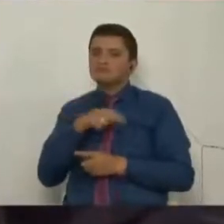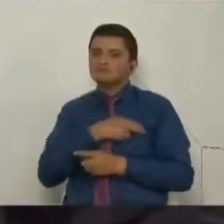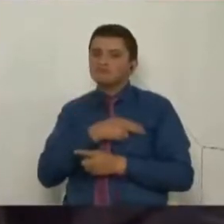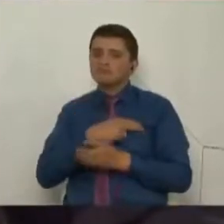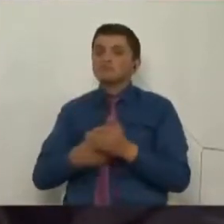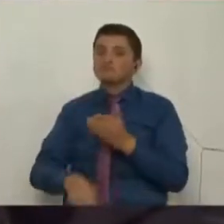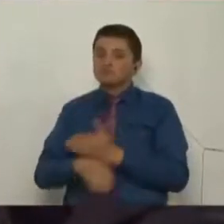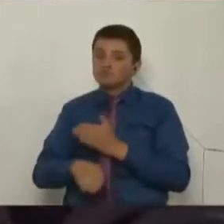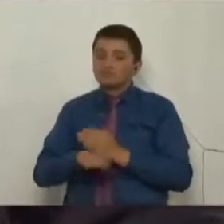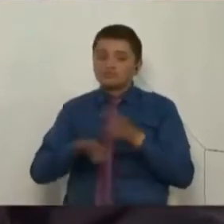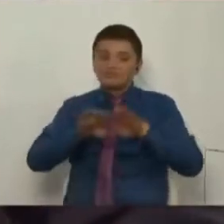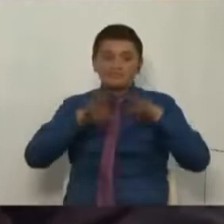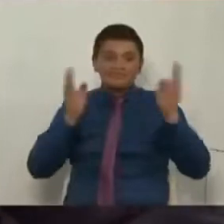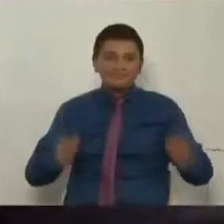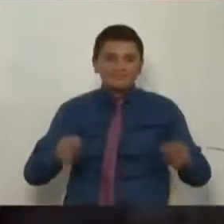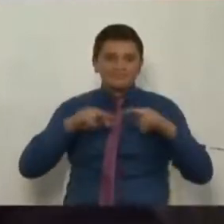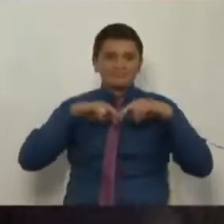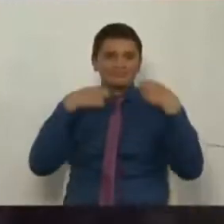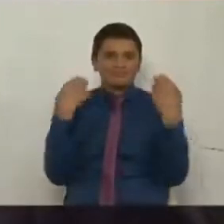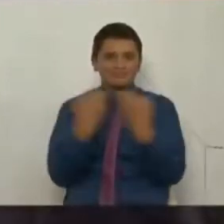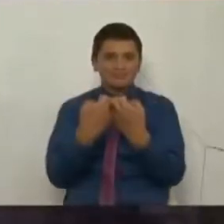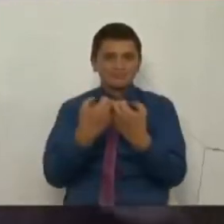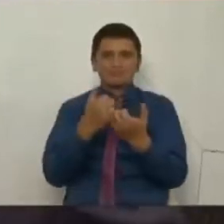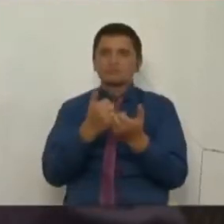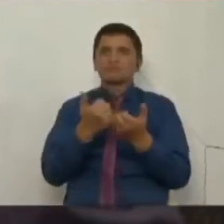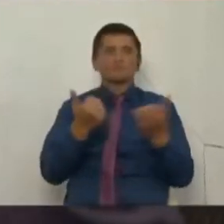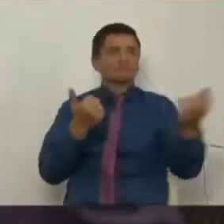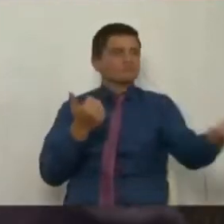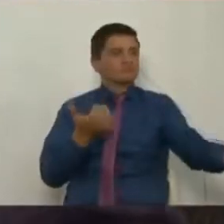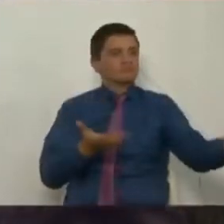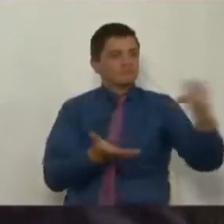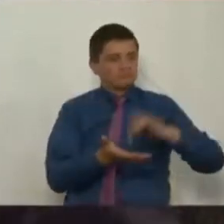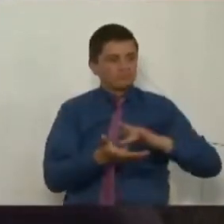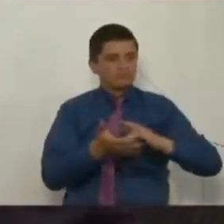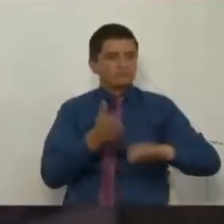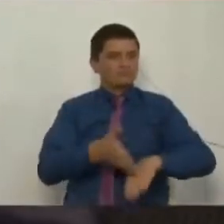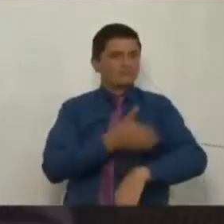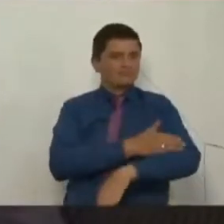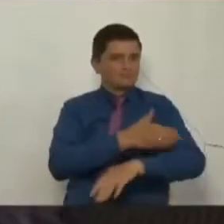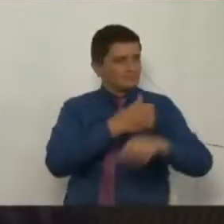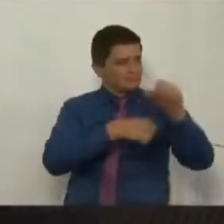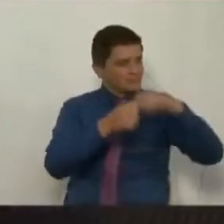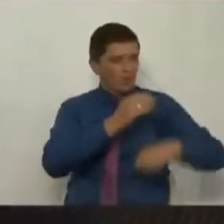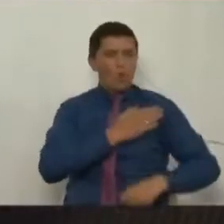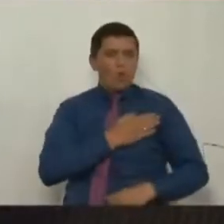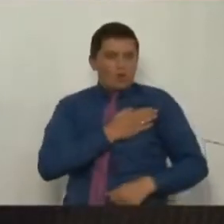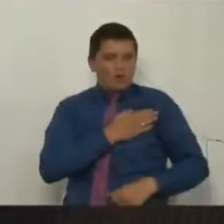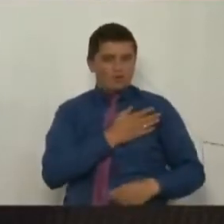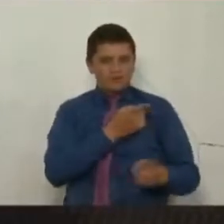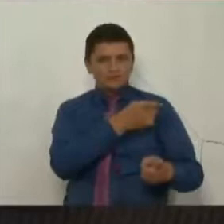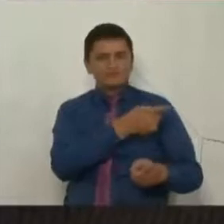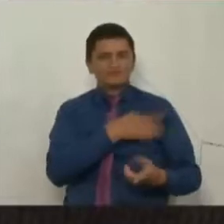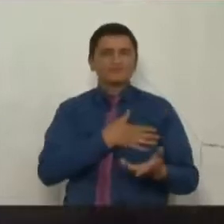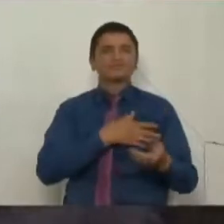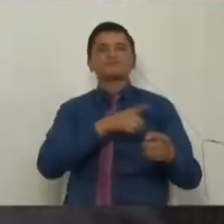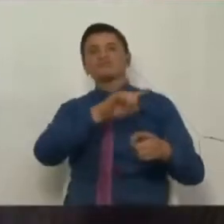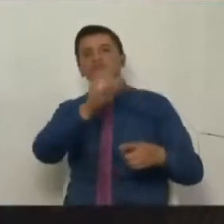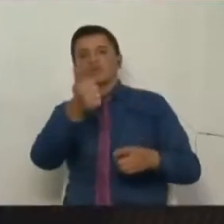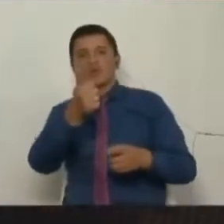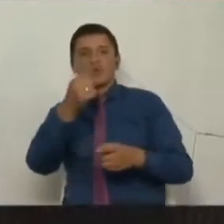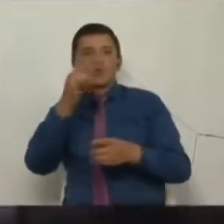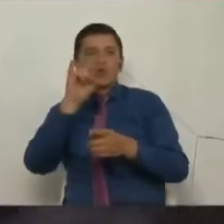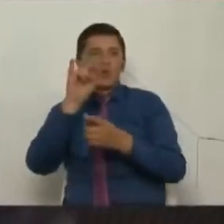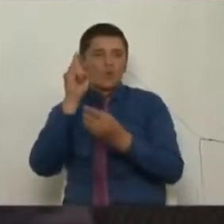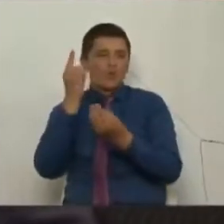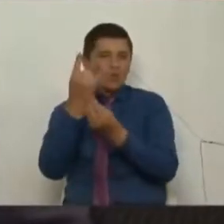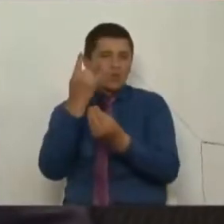mesa en donde asistiría su señoría, asistiría el señor expresidente Uribe, asistiría un líder de la U, Roy Barreras,